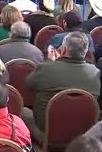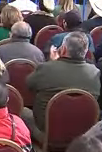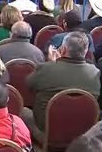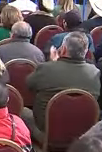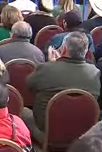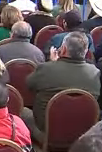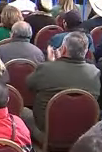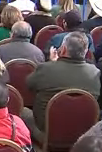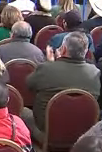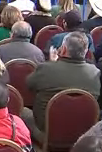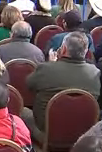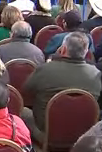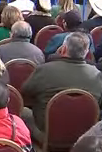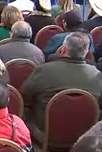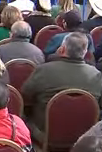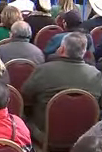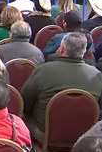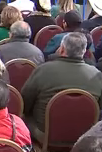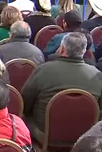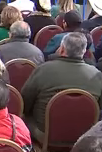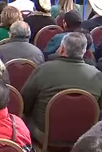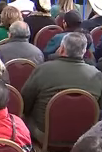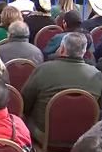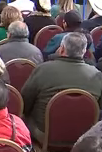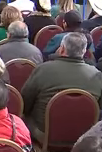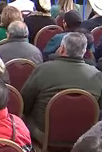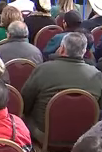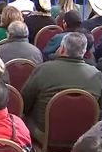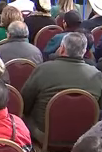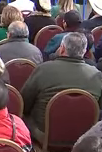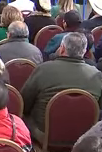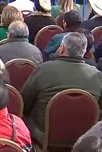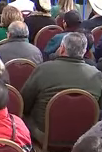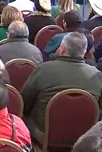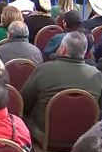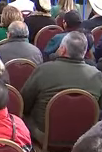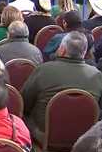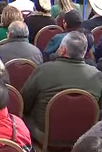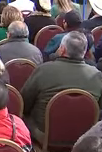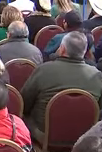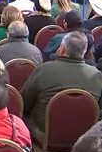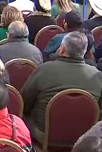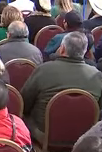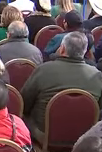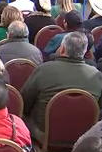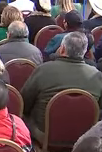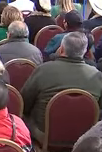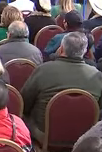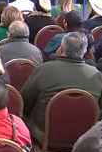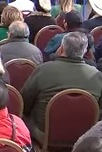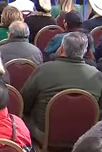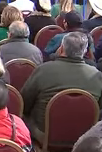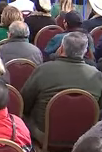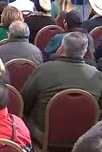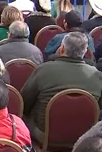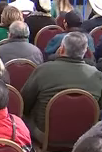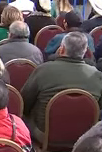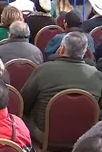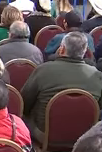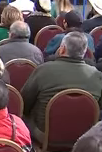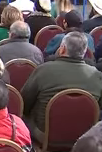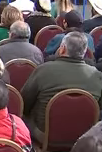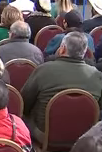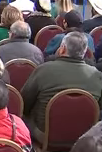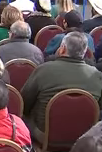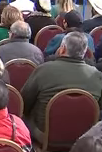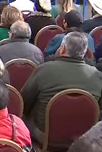procedemos con la intervención del director general del banco del bienestar doctor víctor manuel la